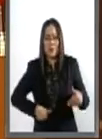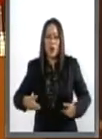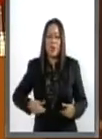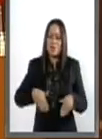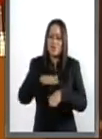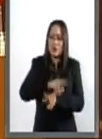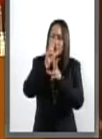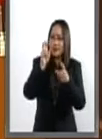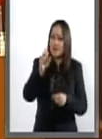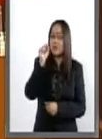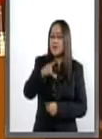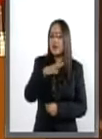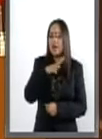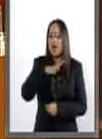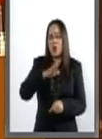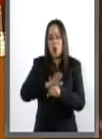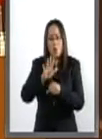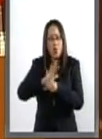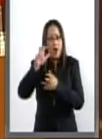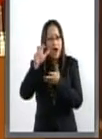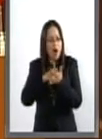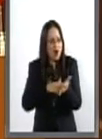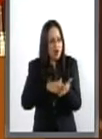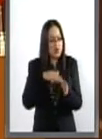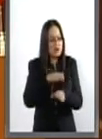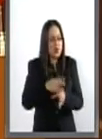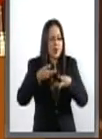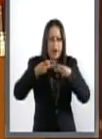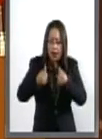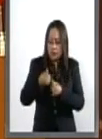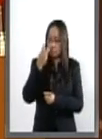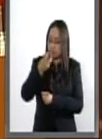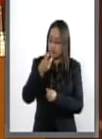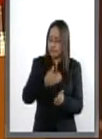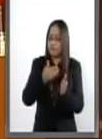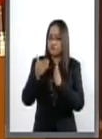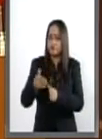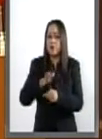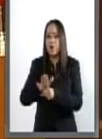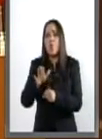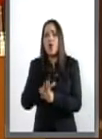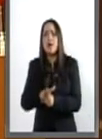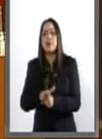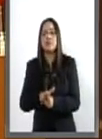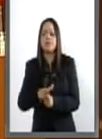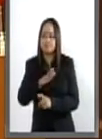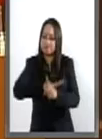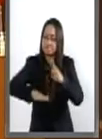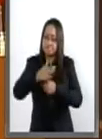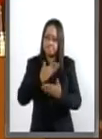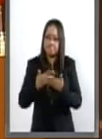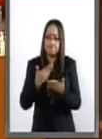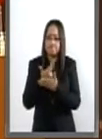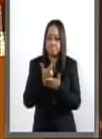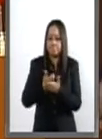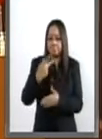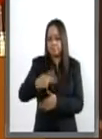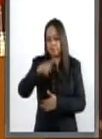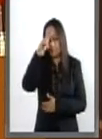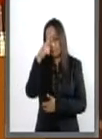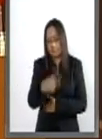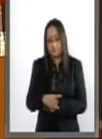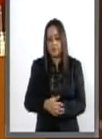parte de una serie de medidas de ahorro y austeridad en el gasto, consecuencia de las complejas condiciones económicas actuales que vive nuestro país.